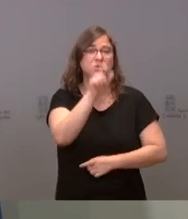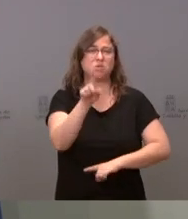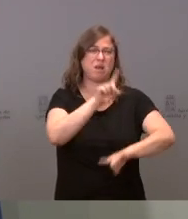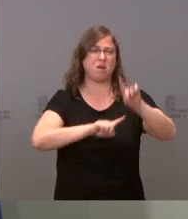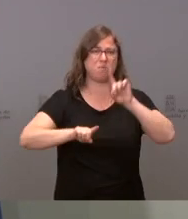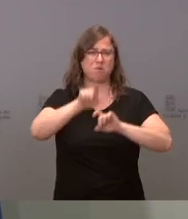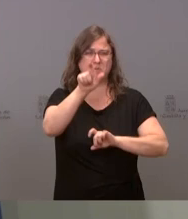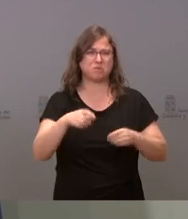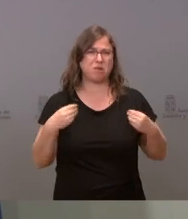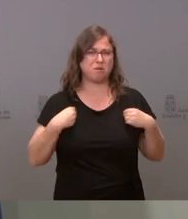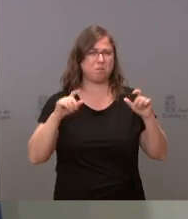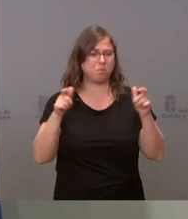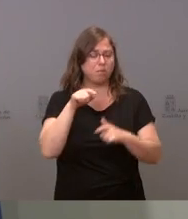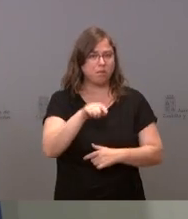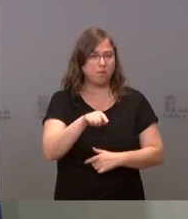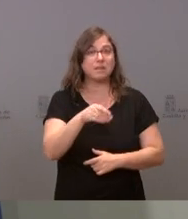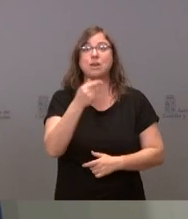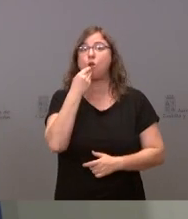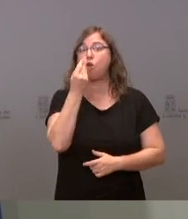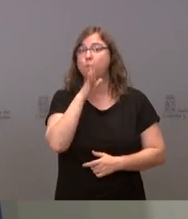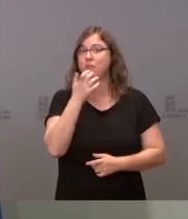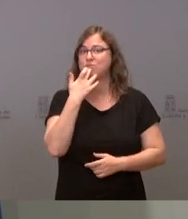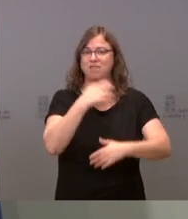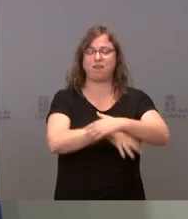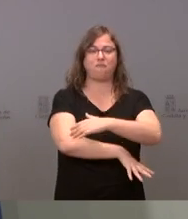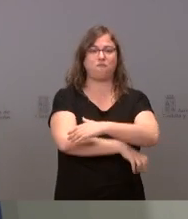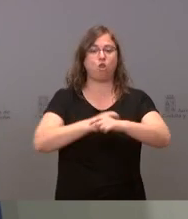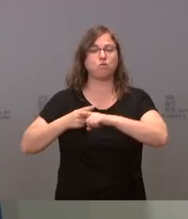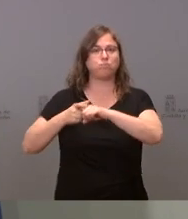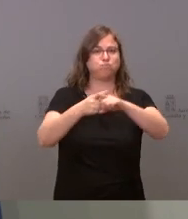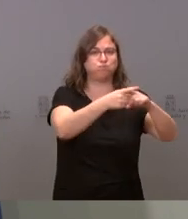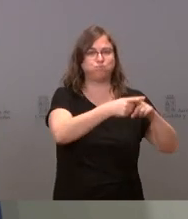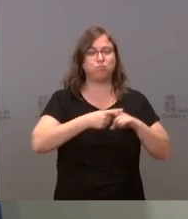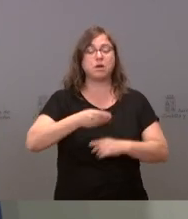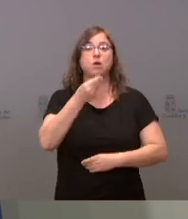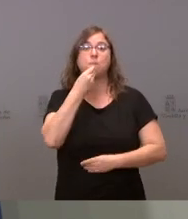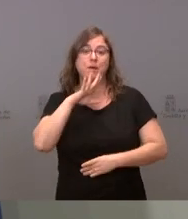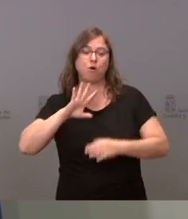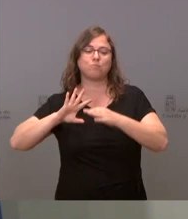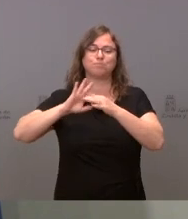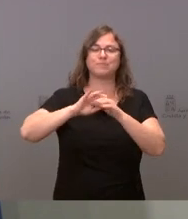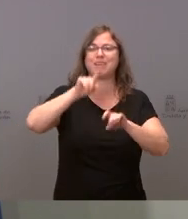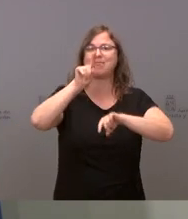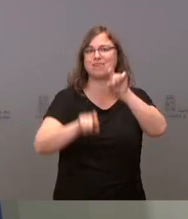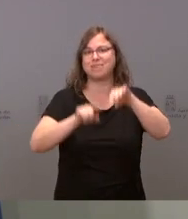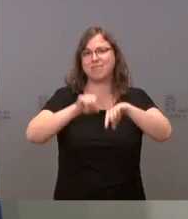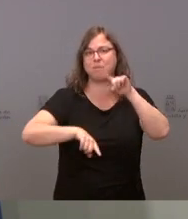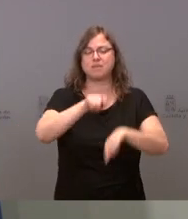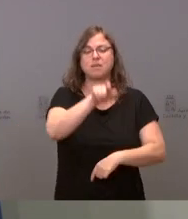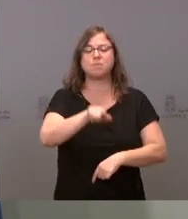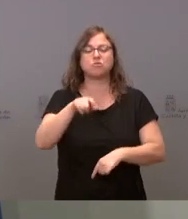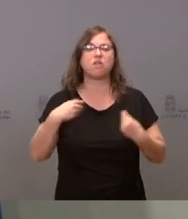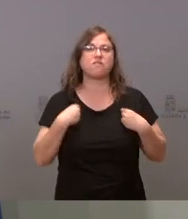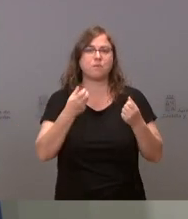podemos aspirar en el reparto de fondos es a un reparto por población, no tiene mucho sentido